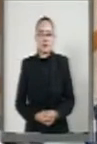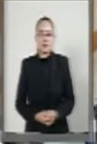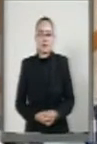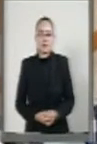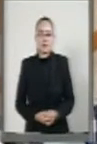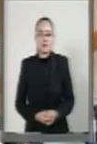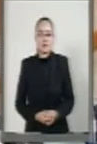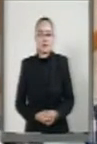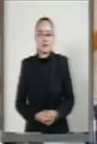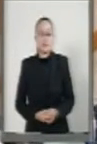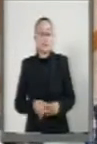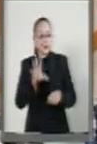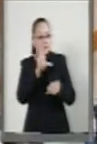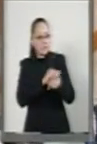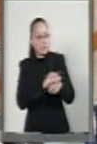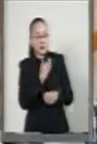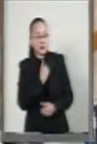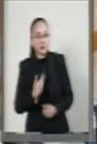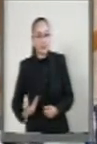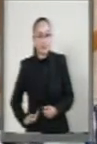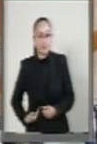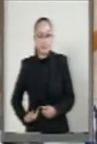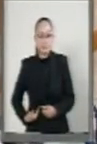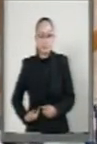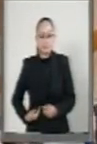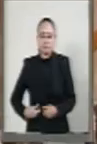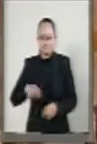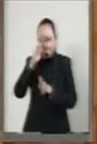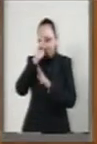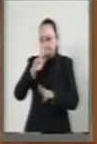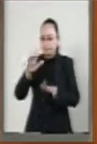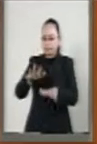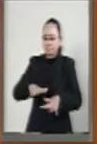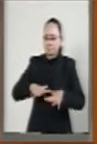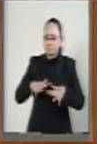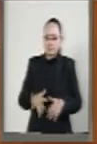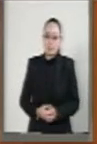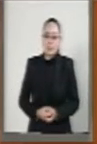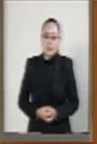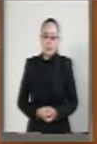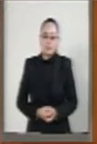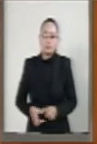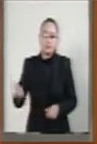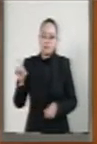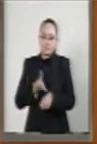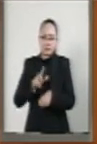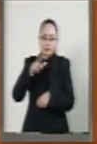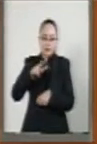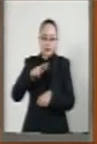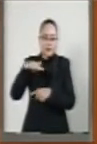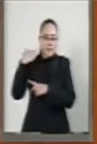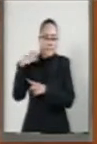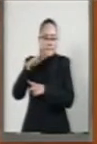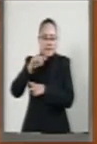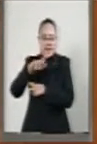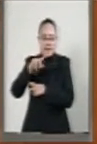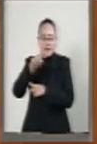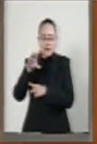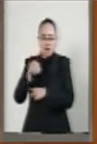Con su venia, señor presidente, honorable asamblea. El 18 de marzo de 1938,